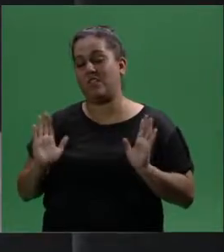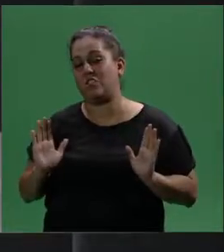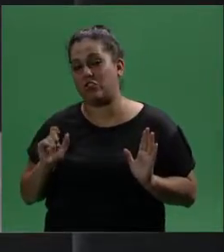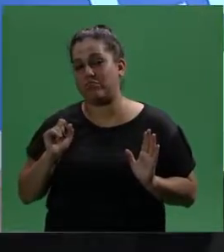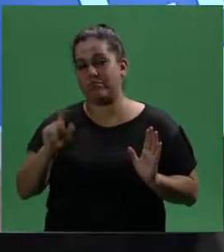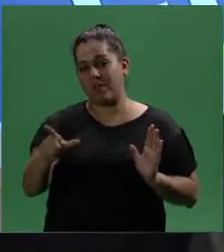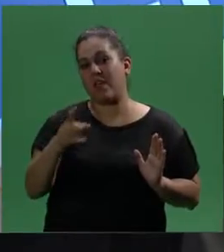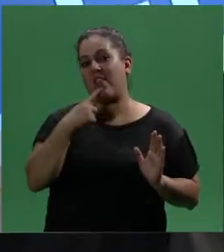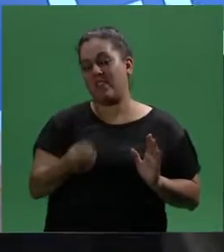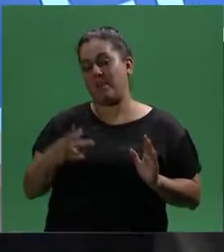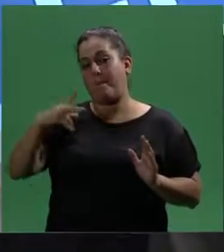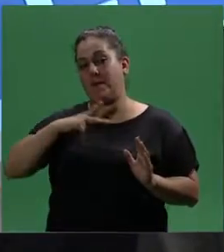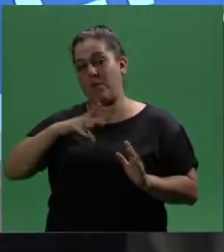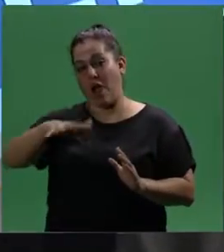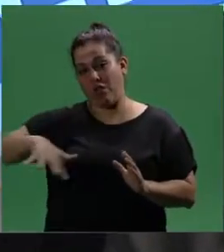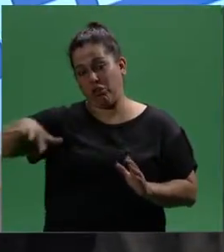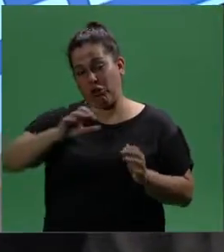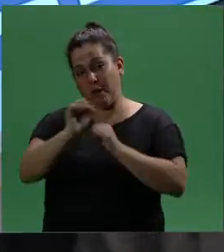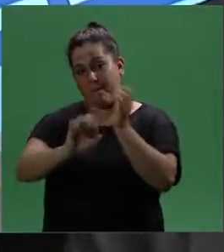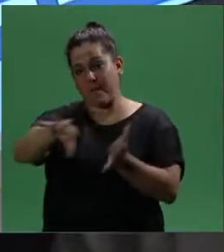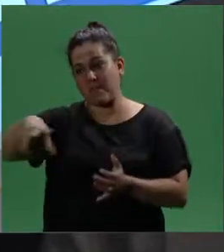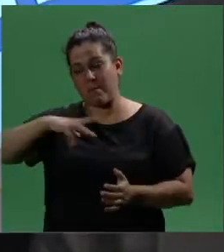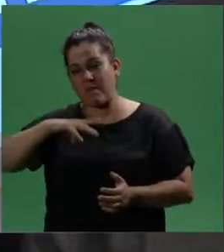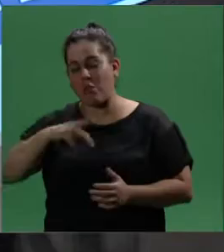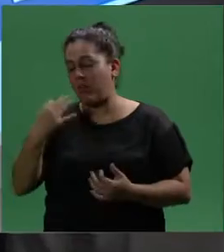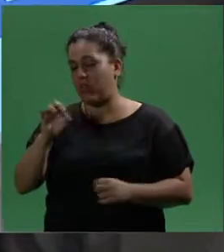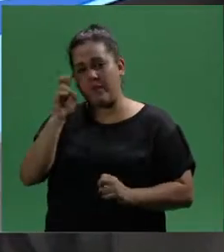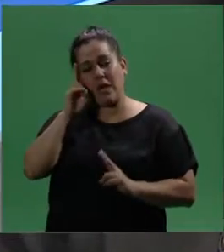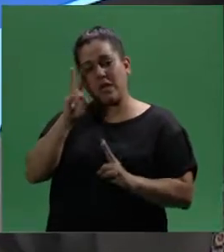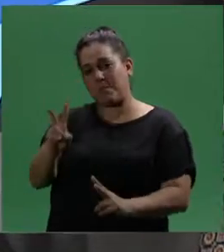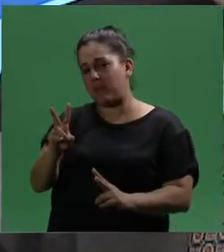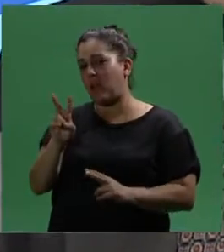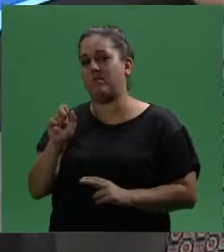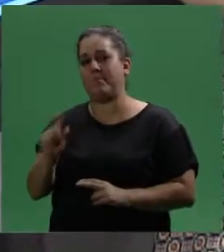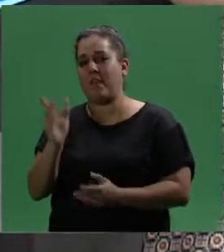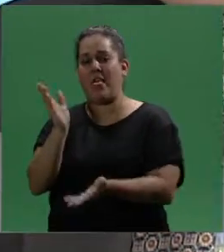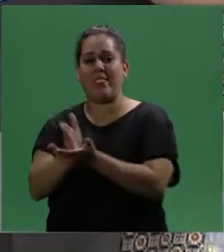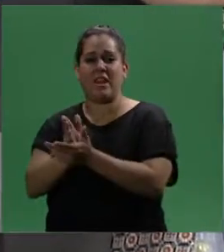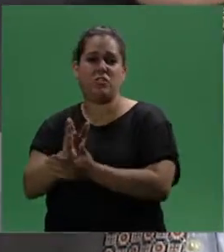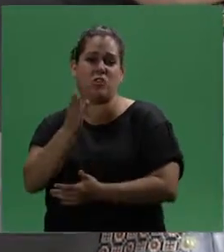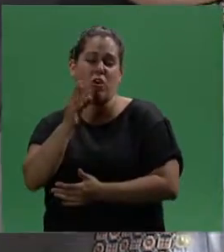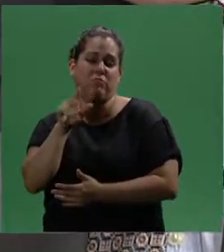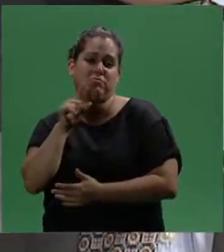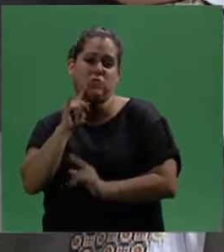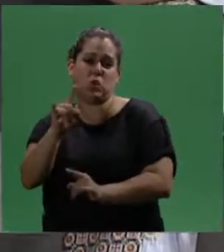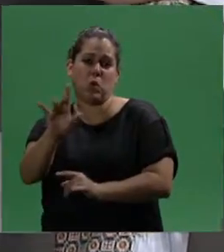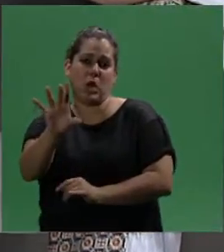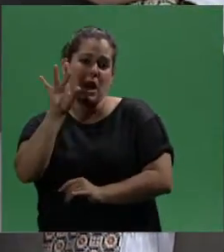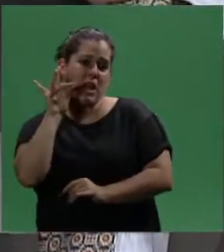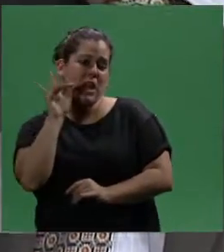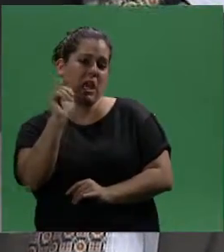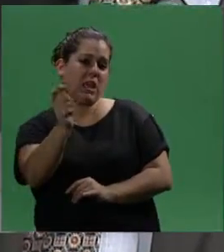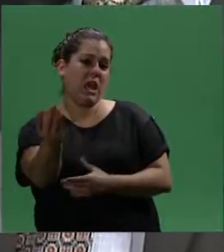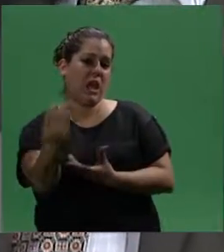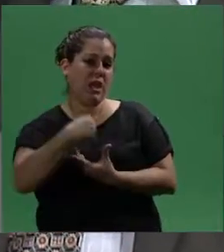porque con respecto al sector privado hay que respetar el derecho a elegir al